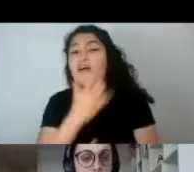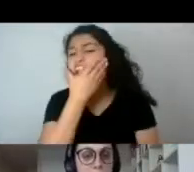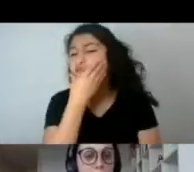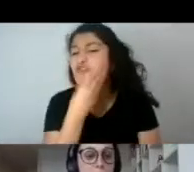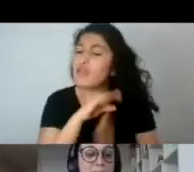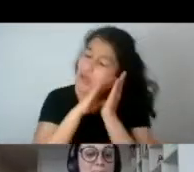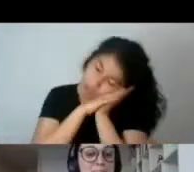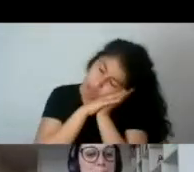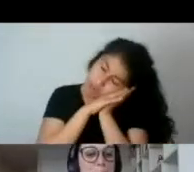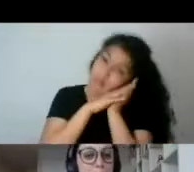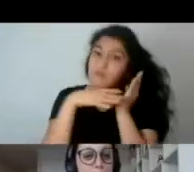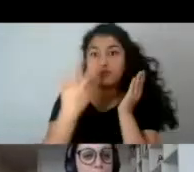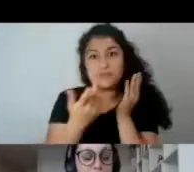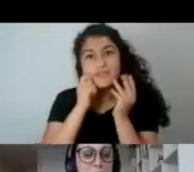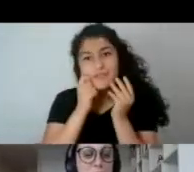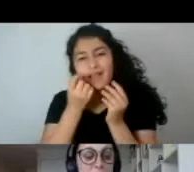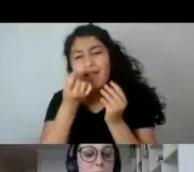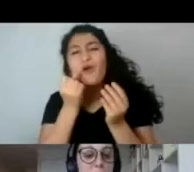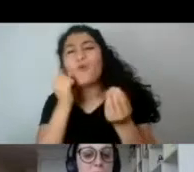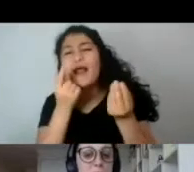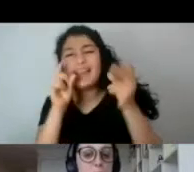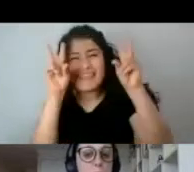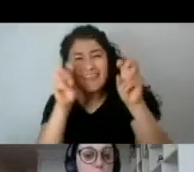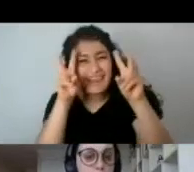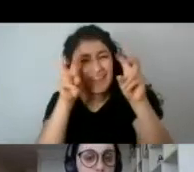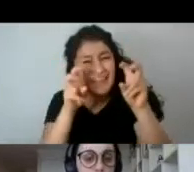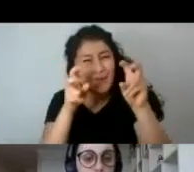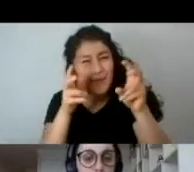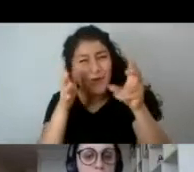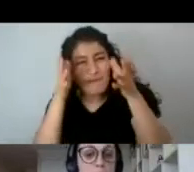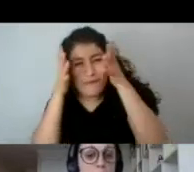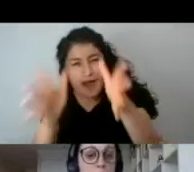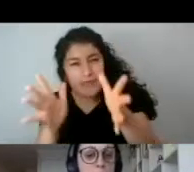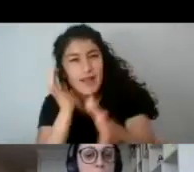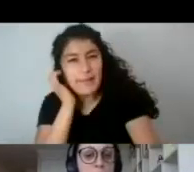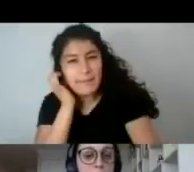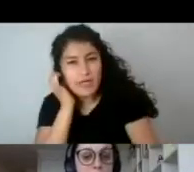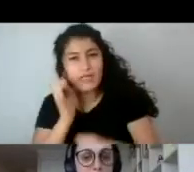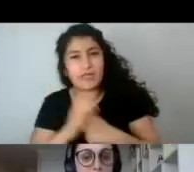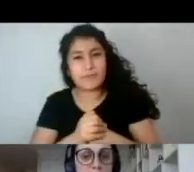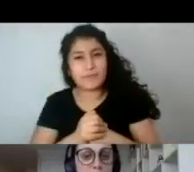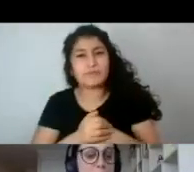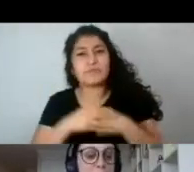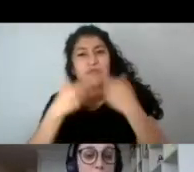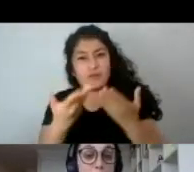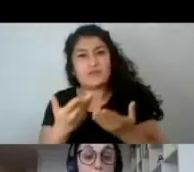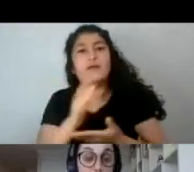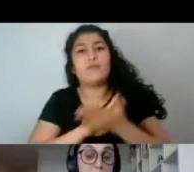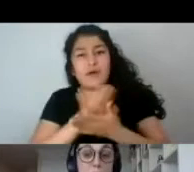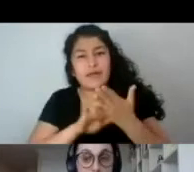¿no? O sea, ¿a qué aspectos de la feminidad aluden? ¿Designan determinados espacios, actividades,